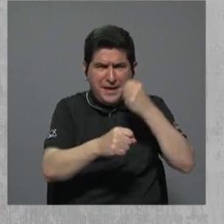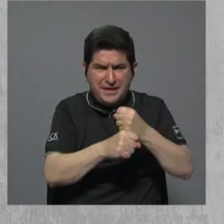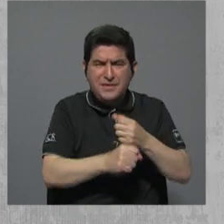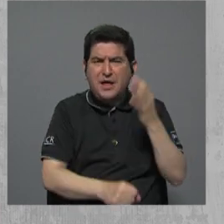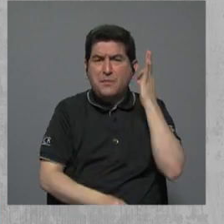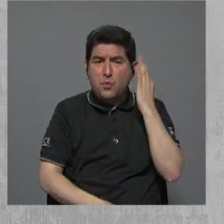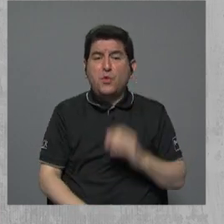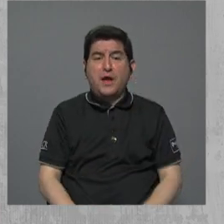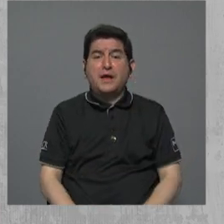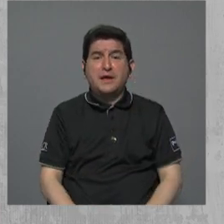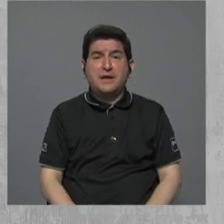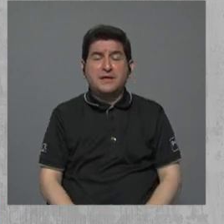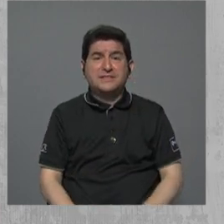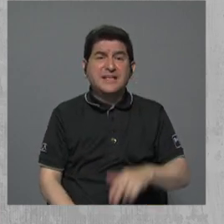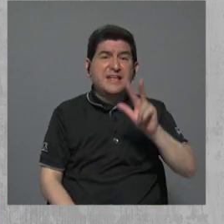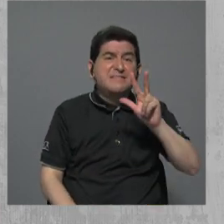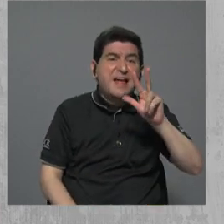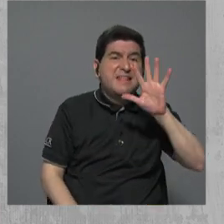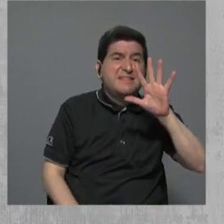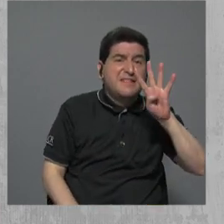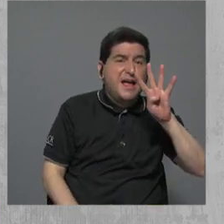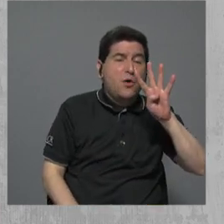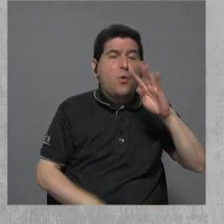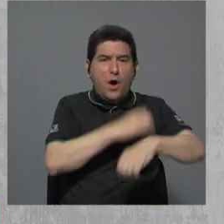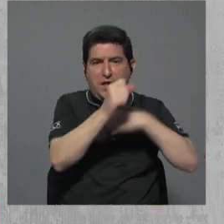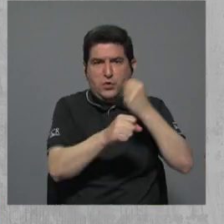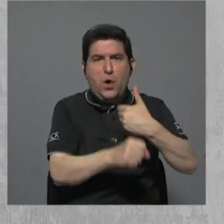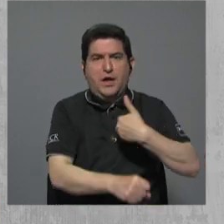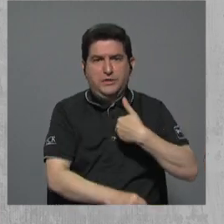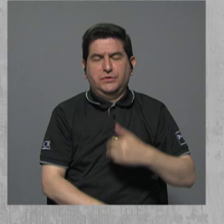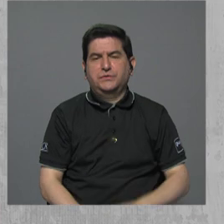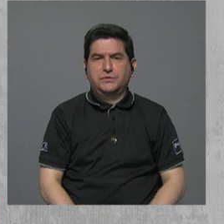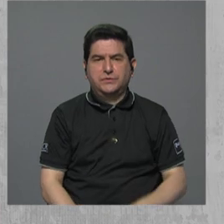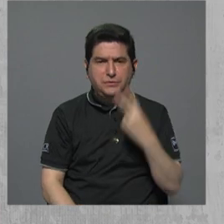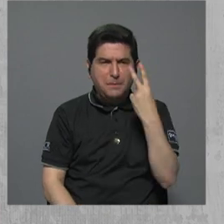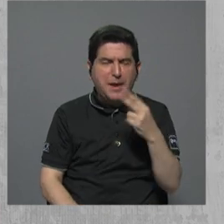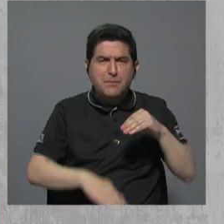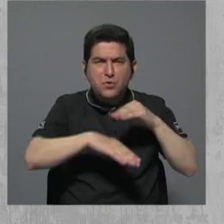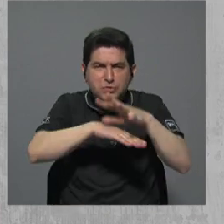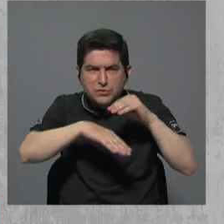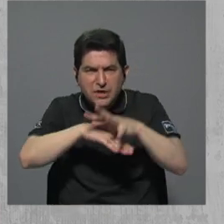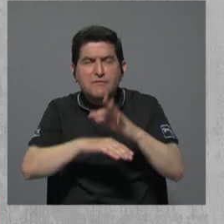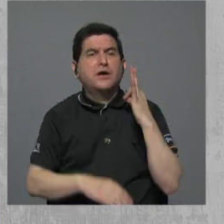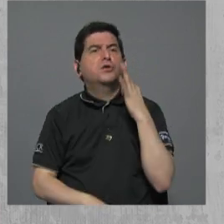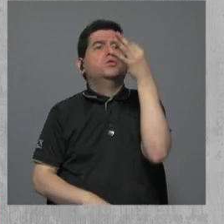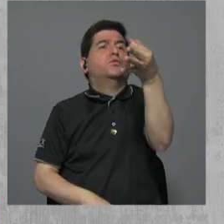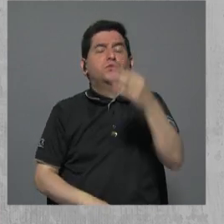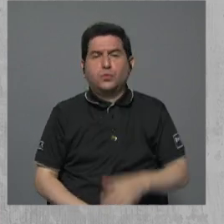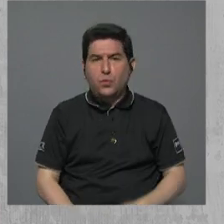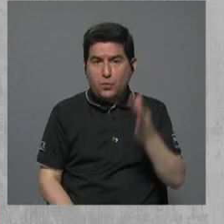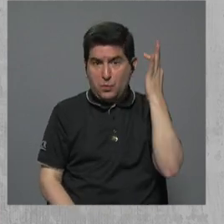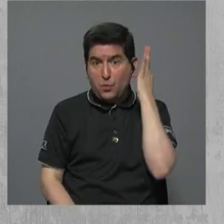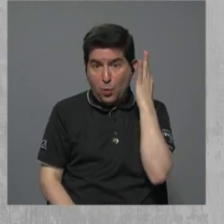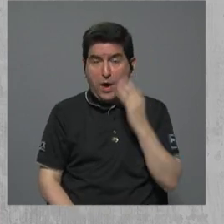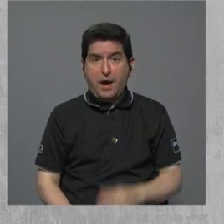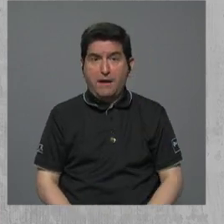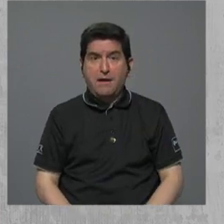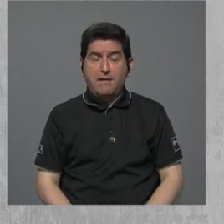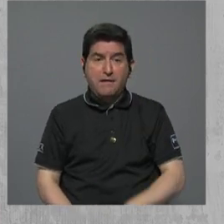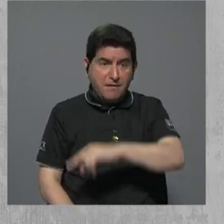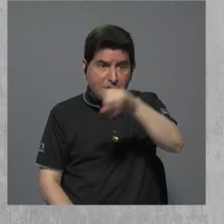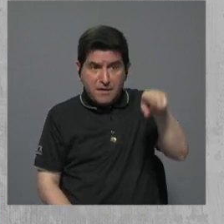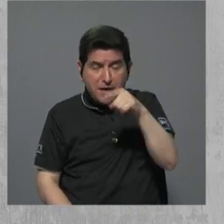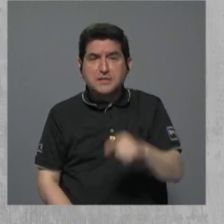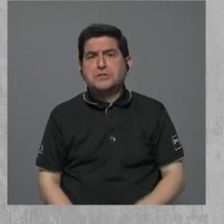mujeres en edad productiva, un promedio de edad de 34 años. Entonces estamos viendo repercusiones a largo plazo, porque son mujeres que están